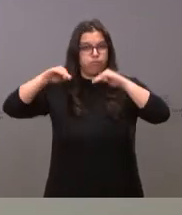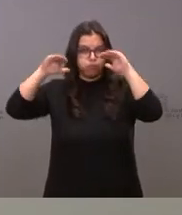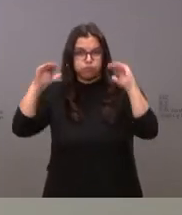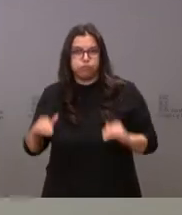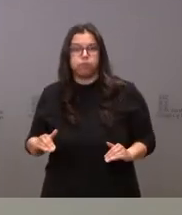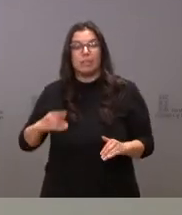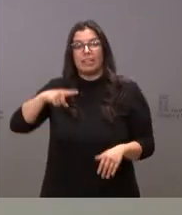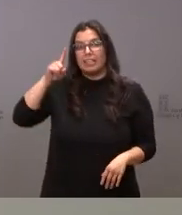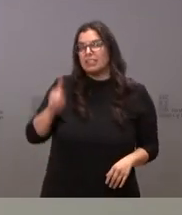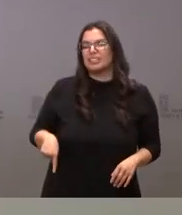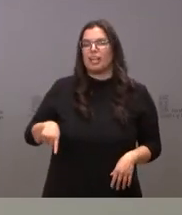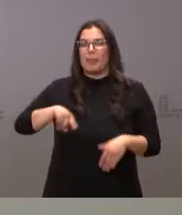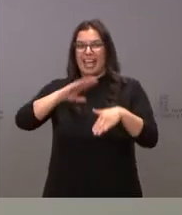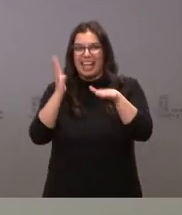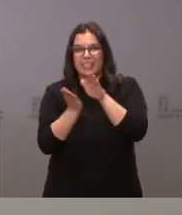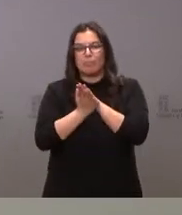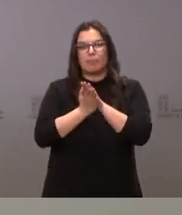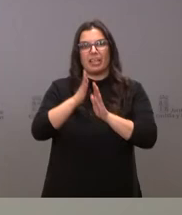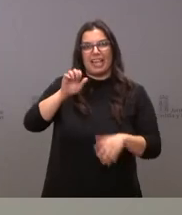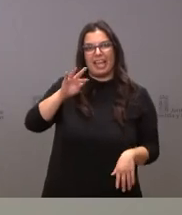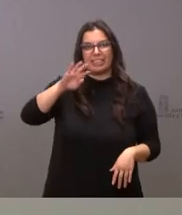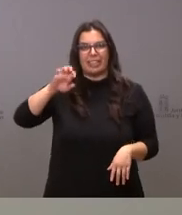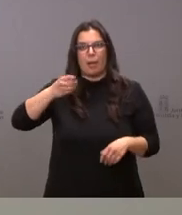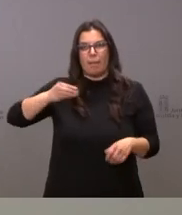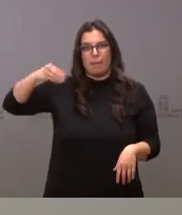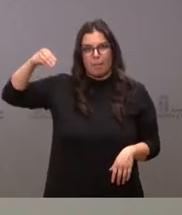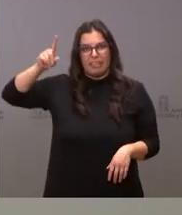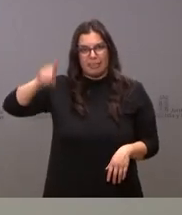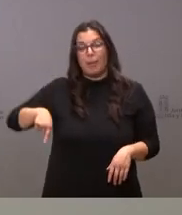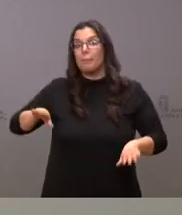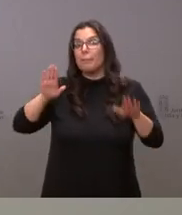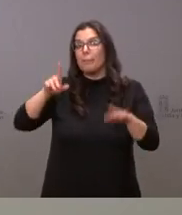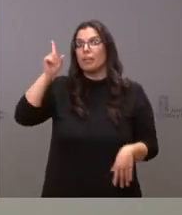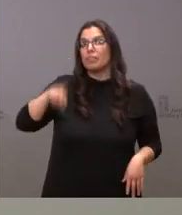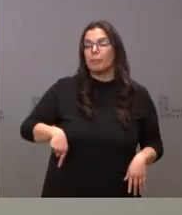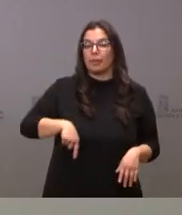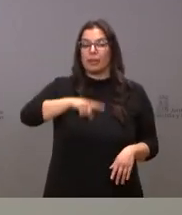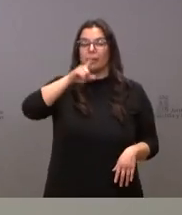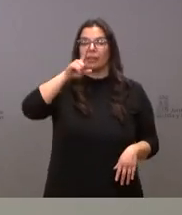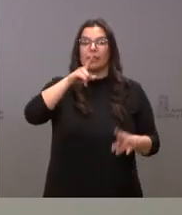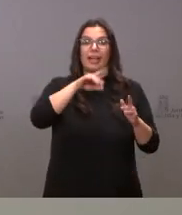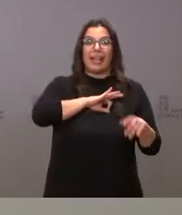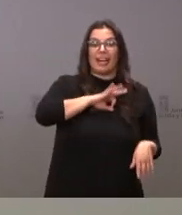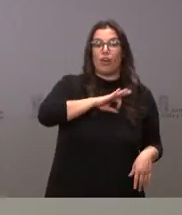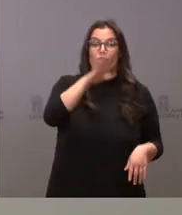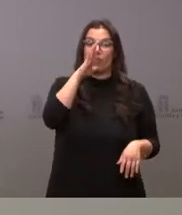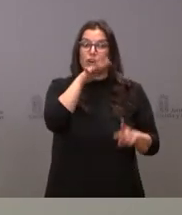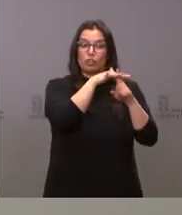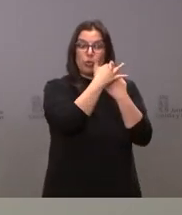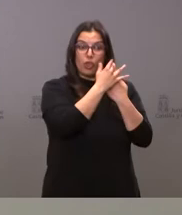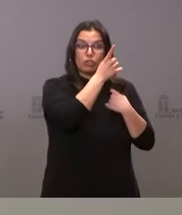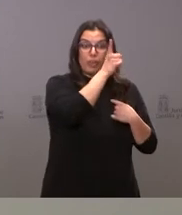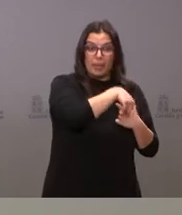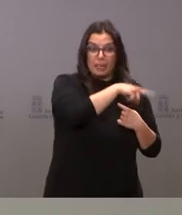número de expedientes de regulación temporal de empleo que se vienen presentando, pero también en los meses de enero y febrero sufríamos estas circunstancias y